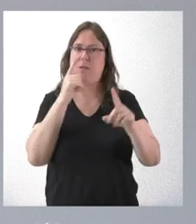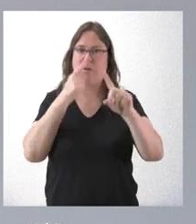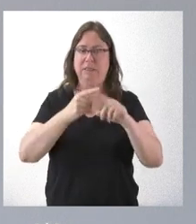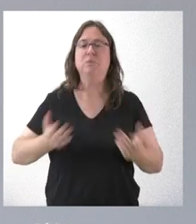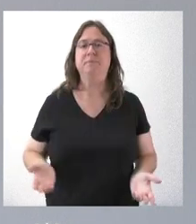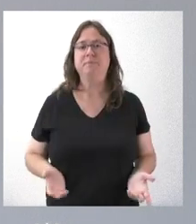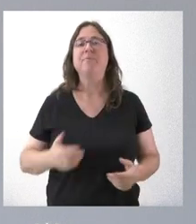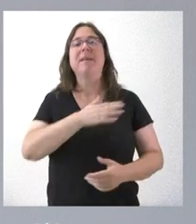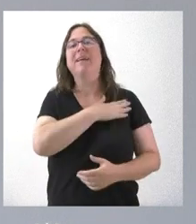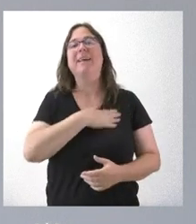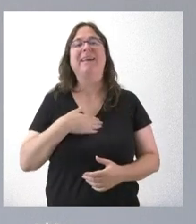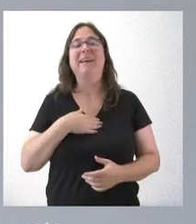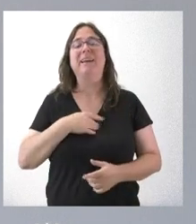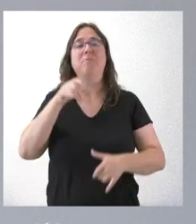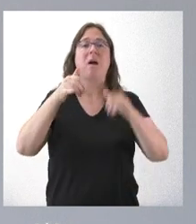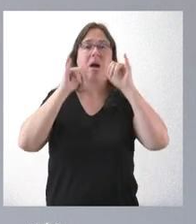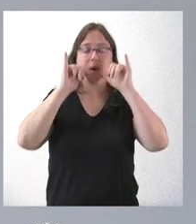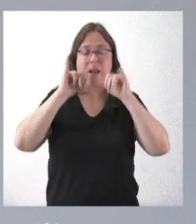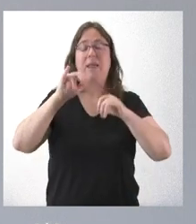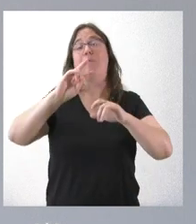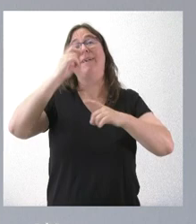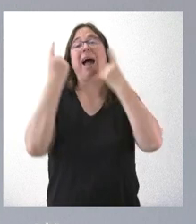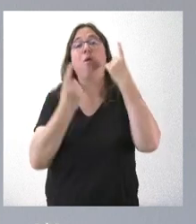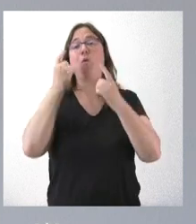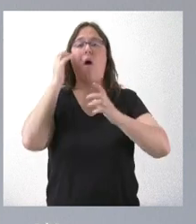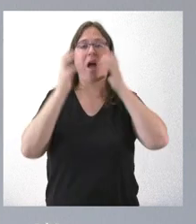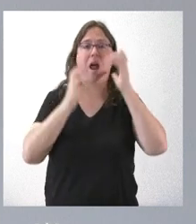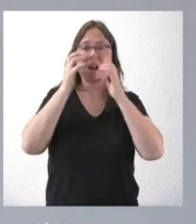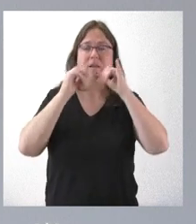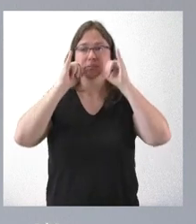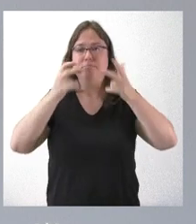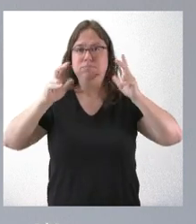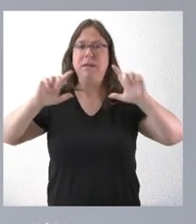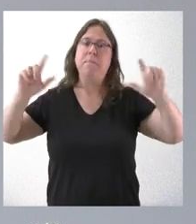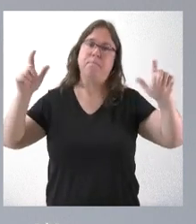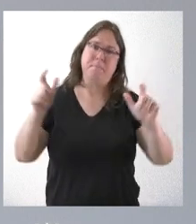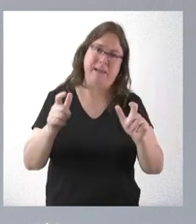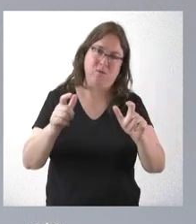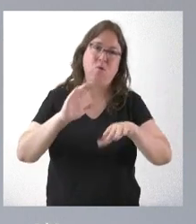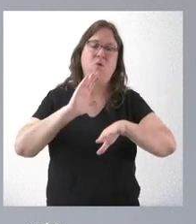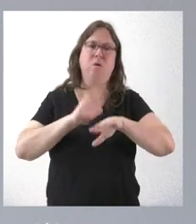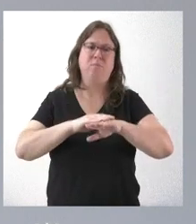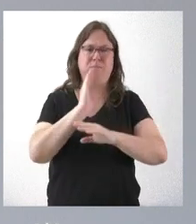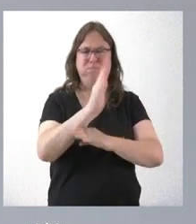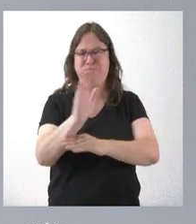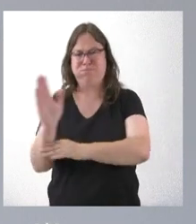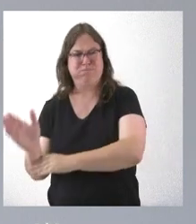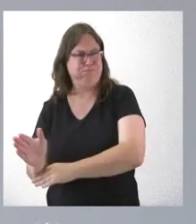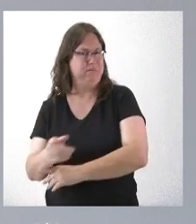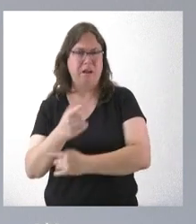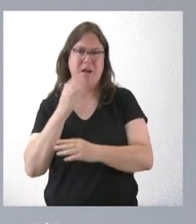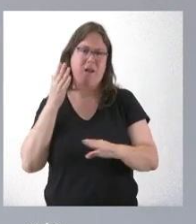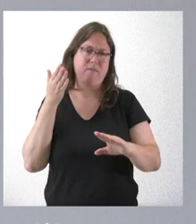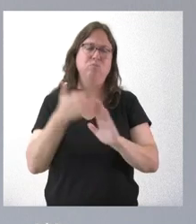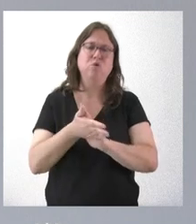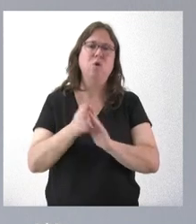rebajar la densidad de determinada población de fauna silvestre que está produciendo una serie de daños no solo a